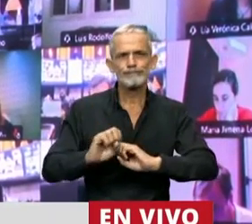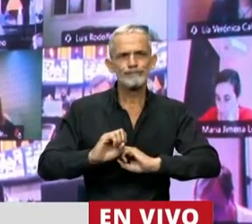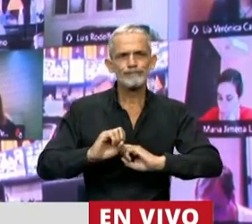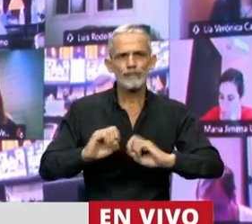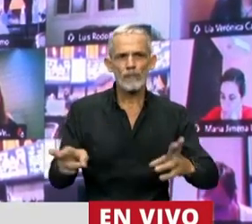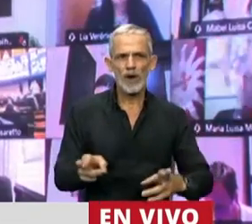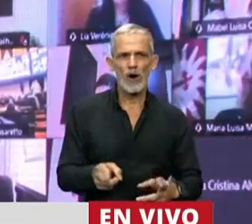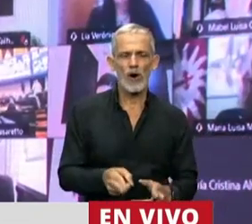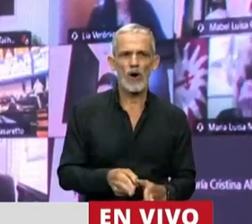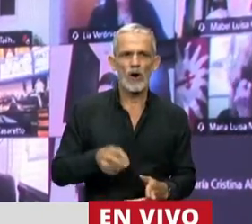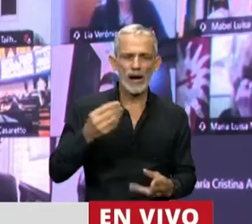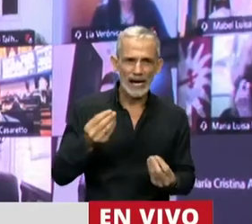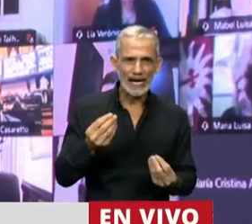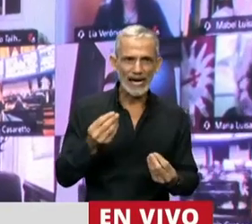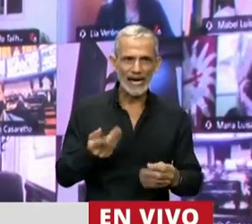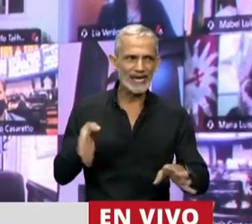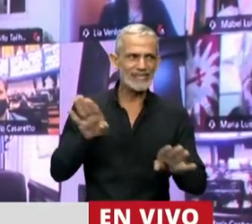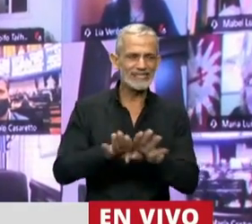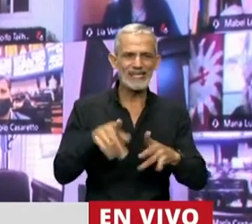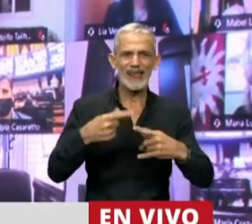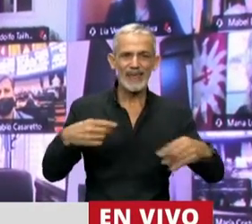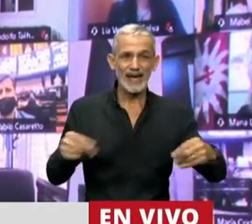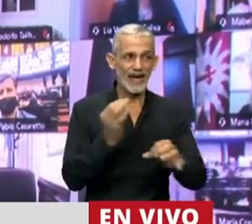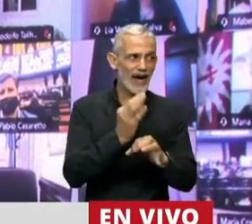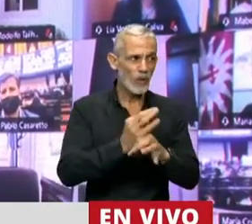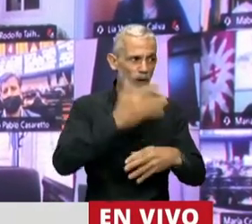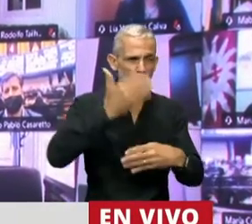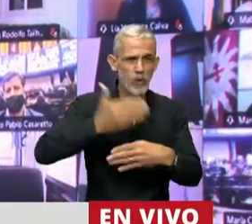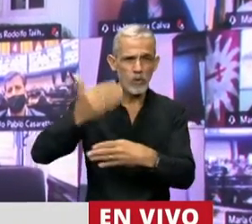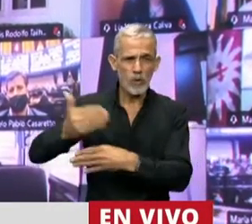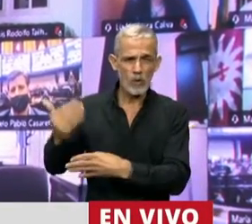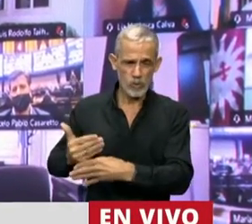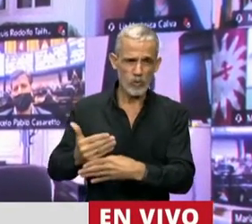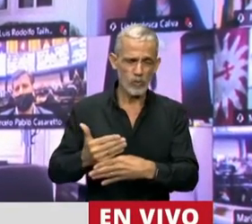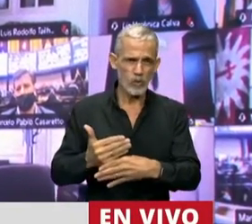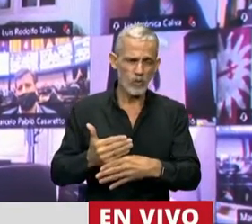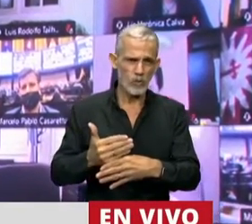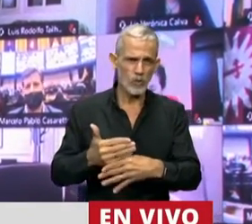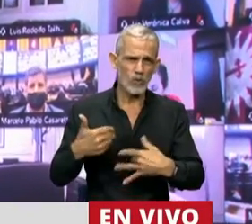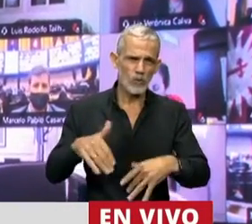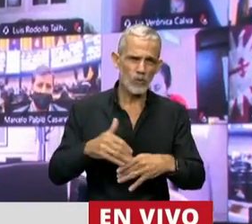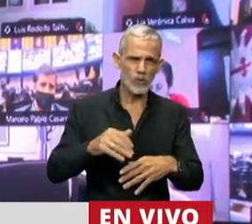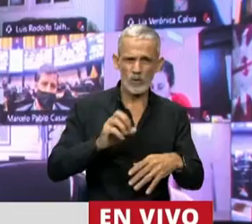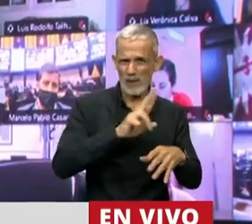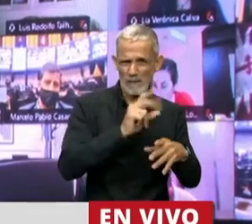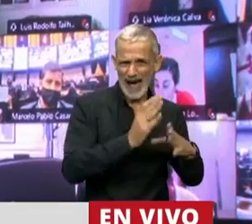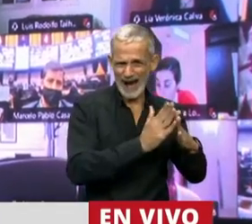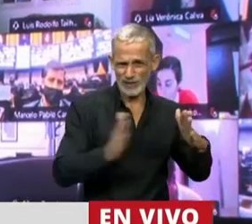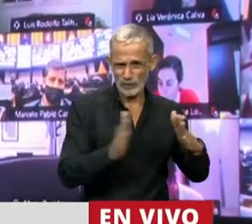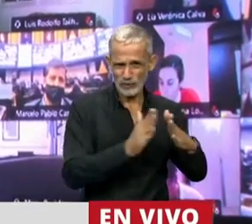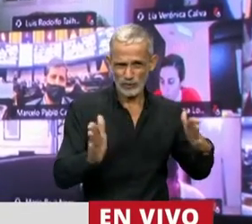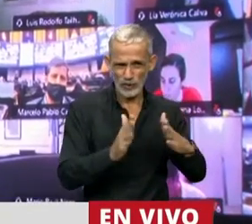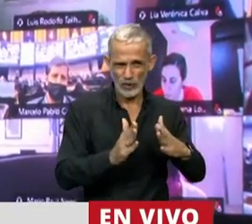cierre de las escuelas en toda la primera etapa. Intento